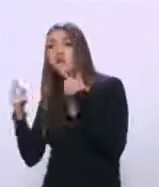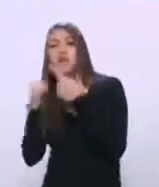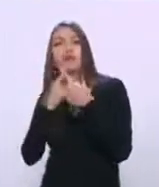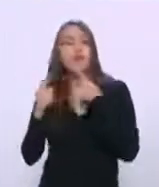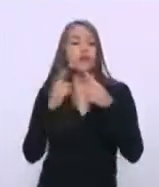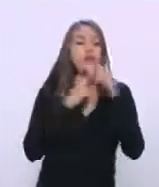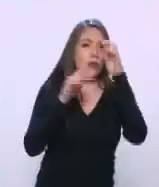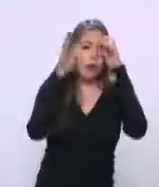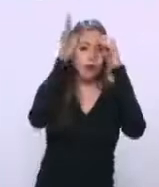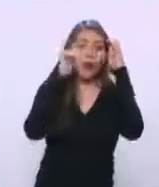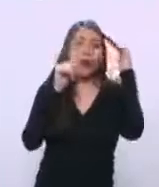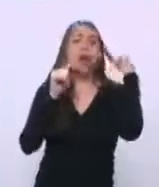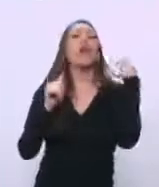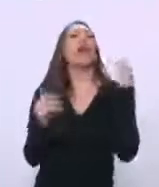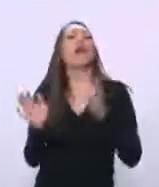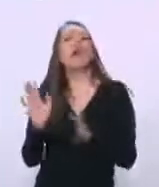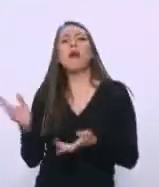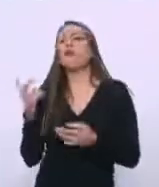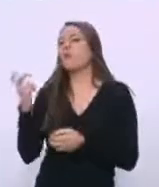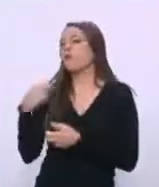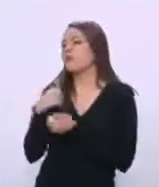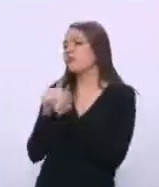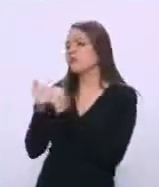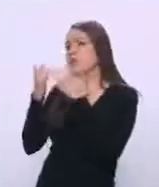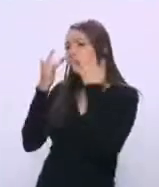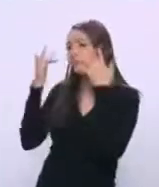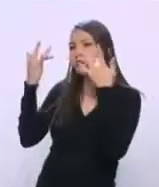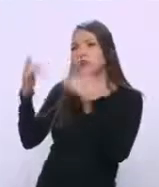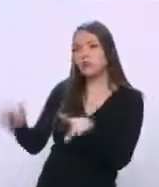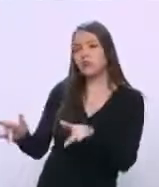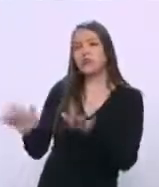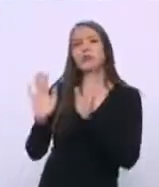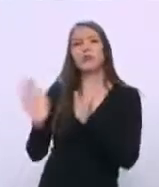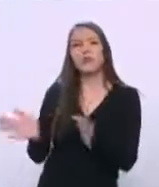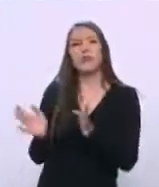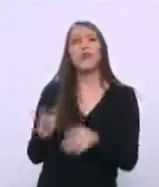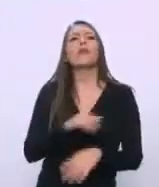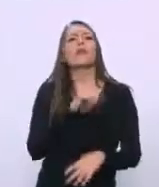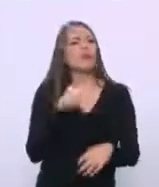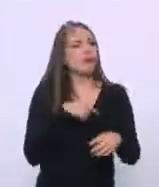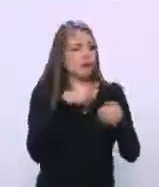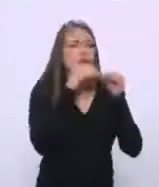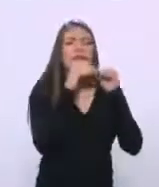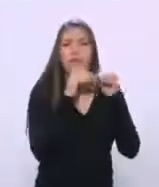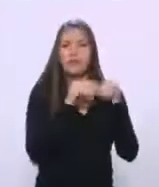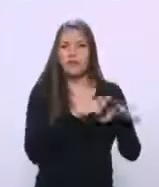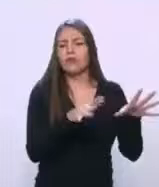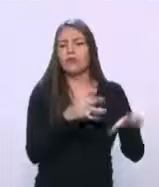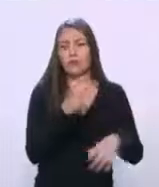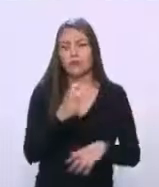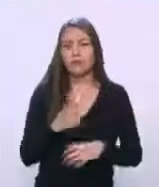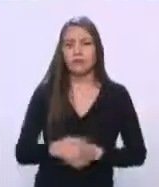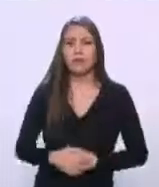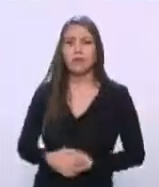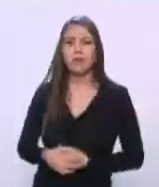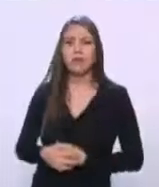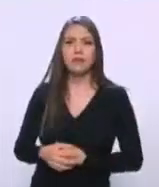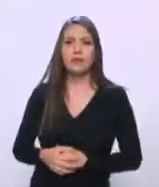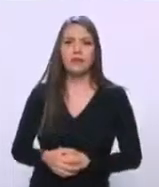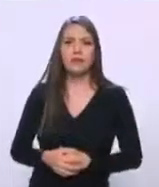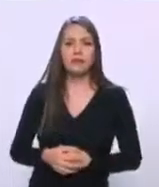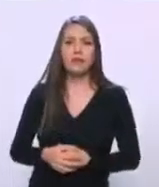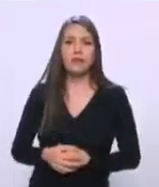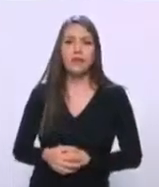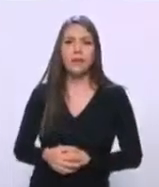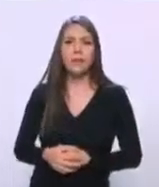periódico y finalmente deciden publicarla, para que no se hiciera un escándalo mayor. Hubo presiones de todo